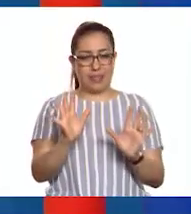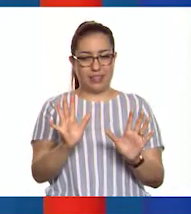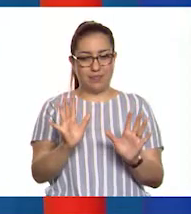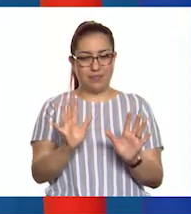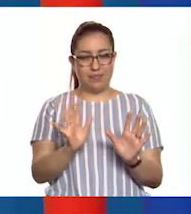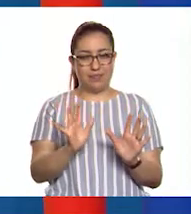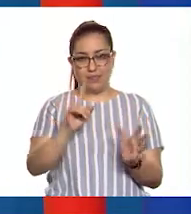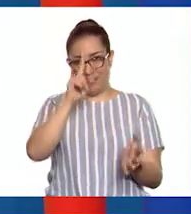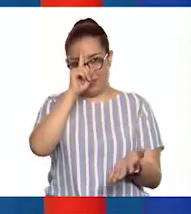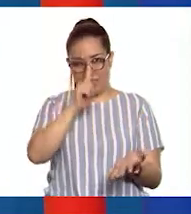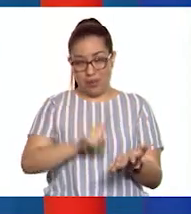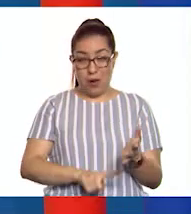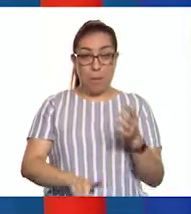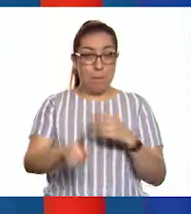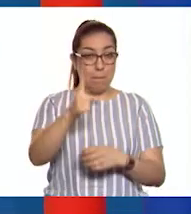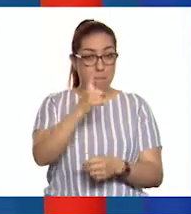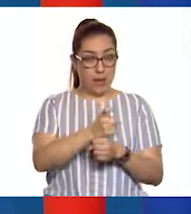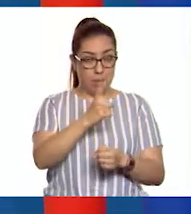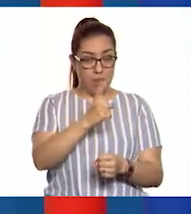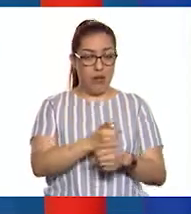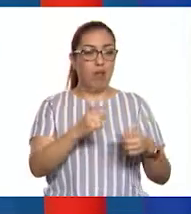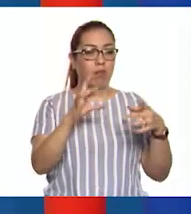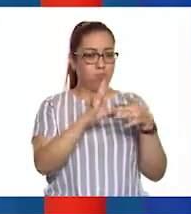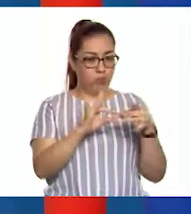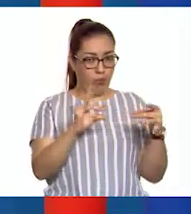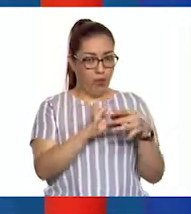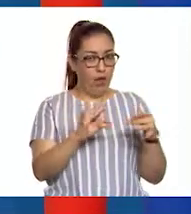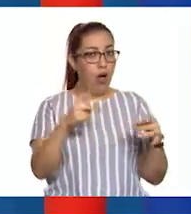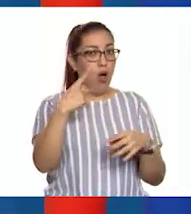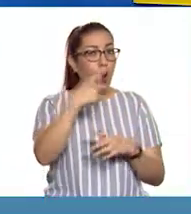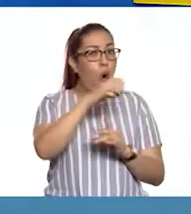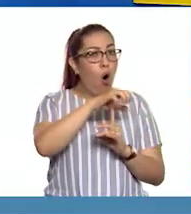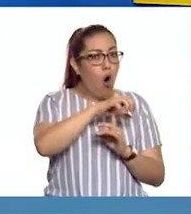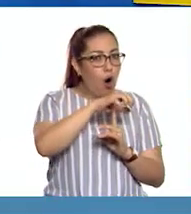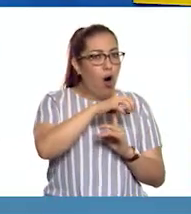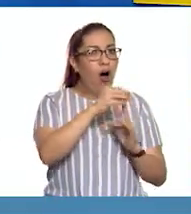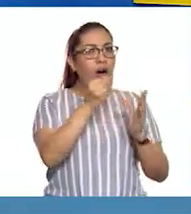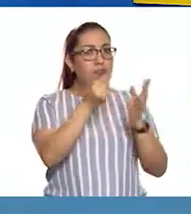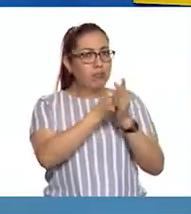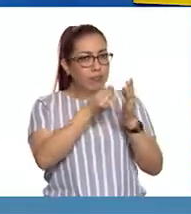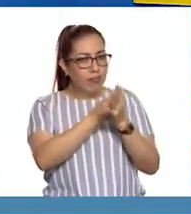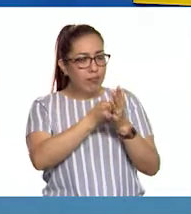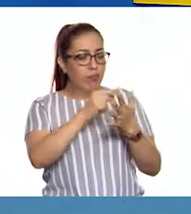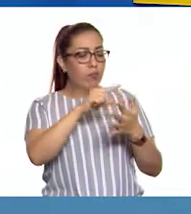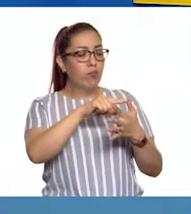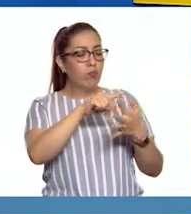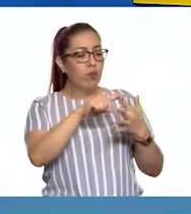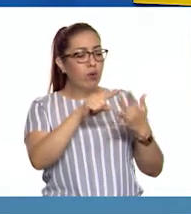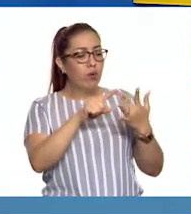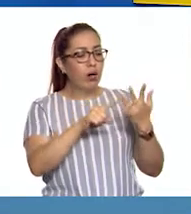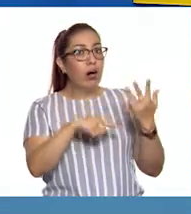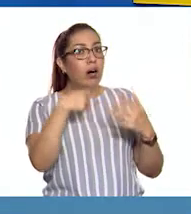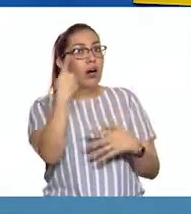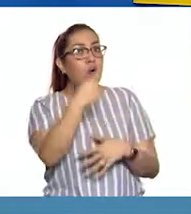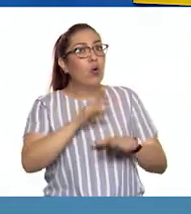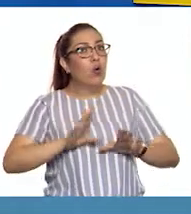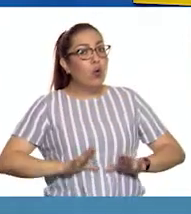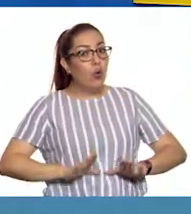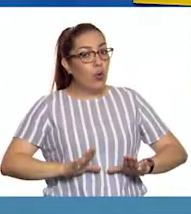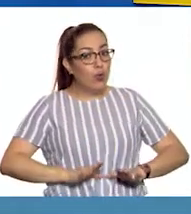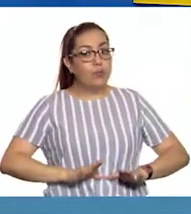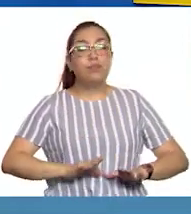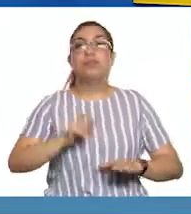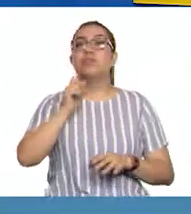a aprender sobre los tipos de hongos y sus características. Exacto. Muy bien. Y además aprenderemos cómo